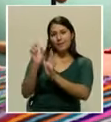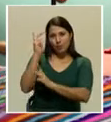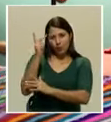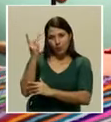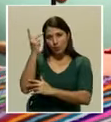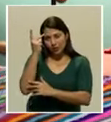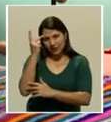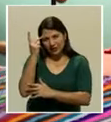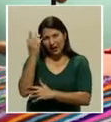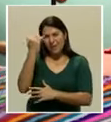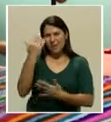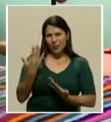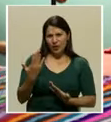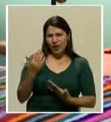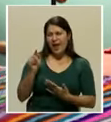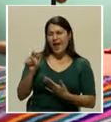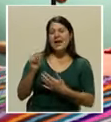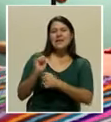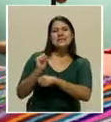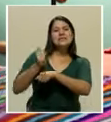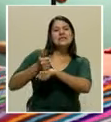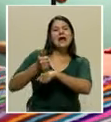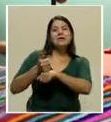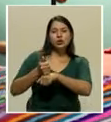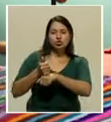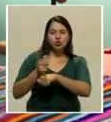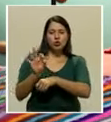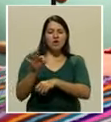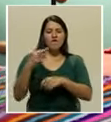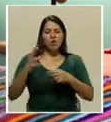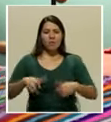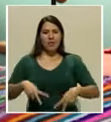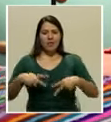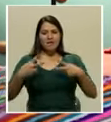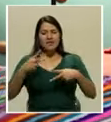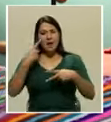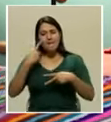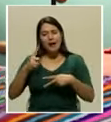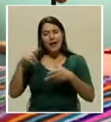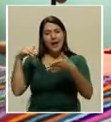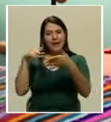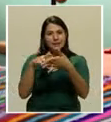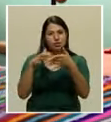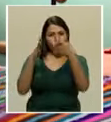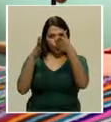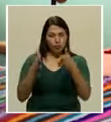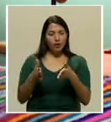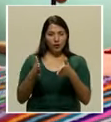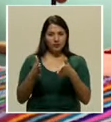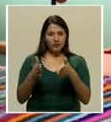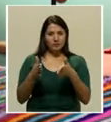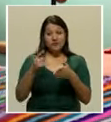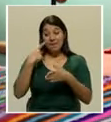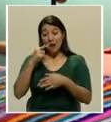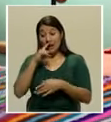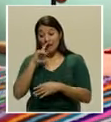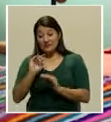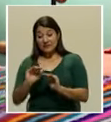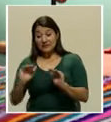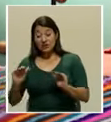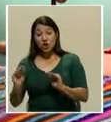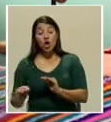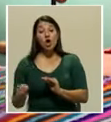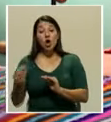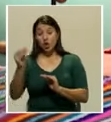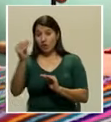bien porque creó un contexto de vida para los estudiantes, para los niños y jóvenes que estaban ahí